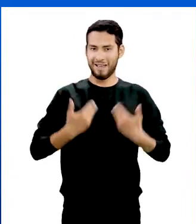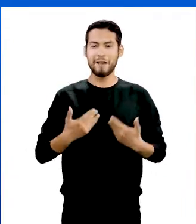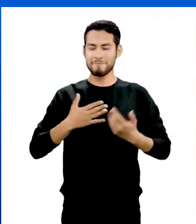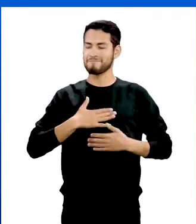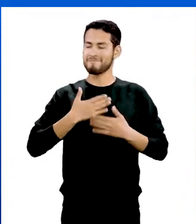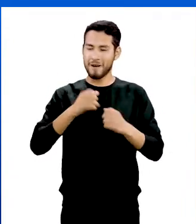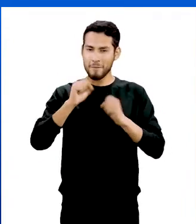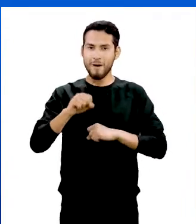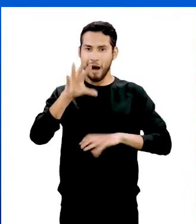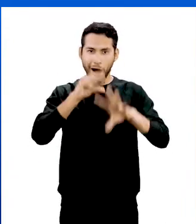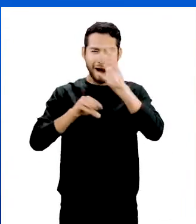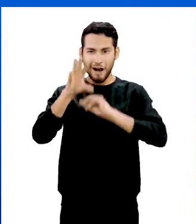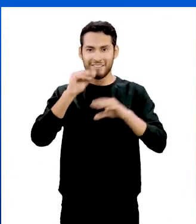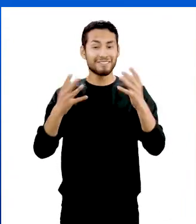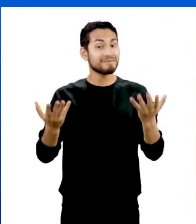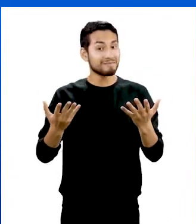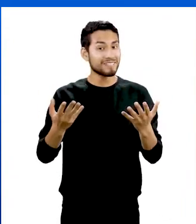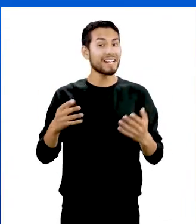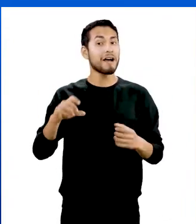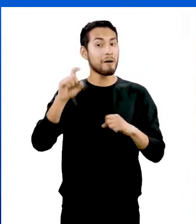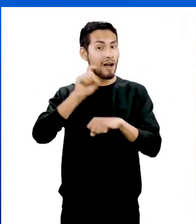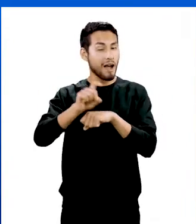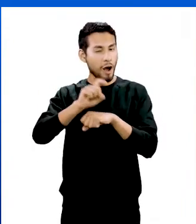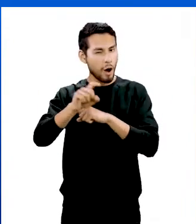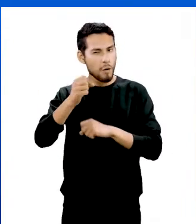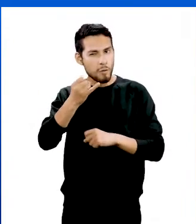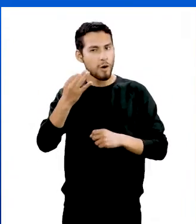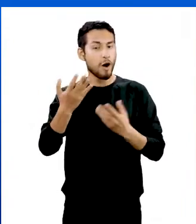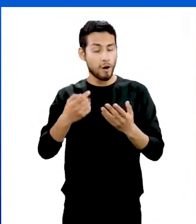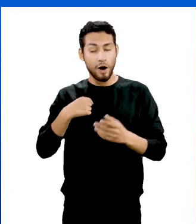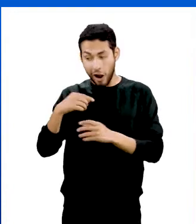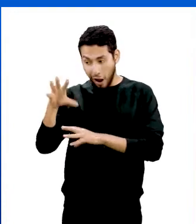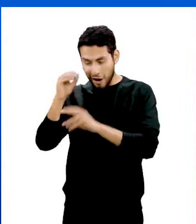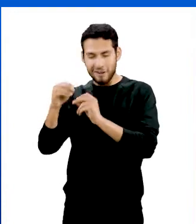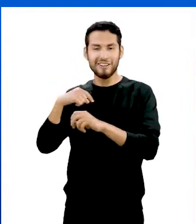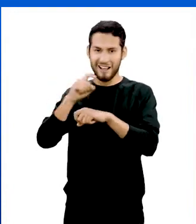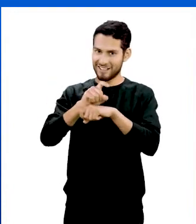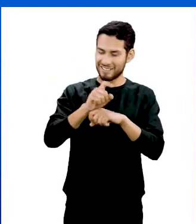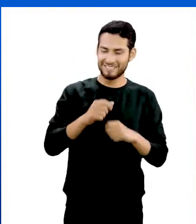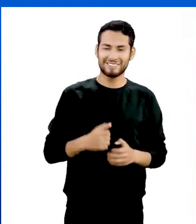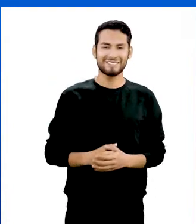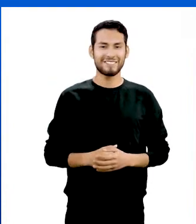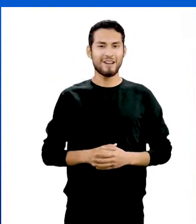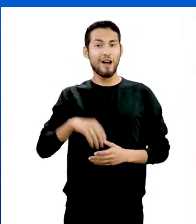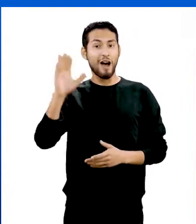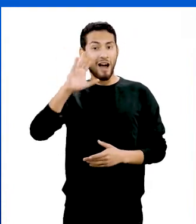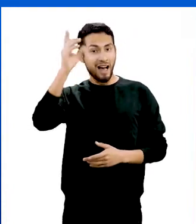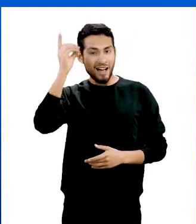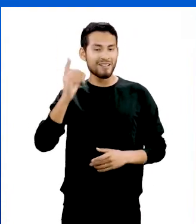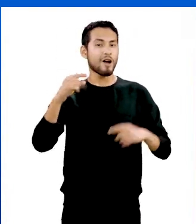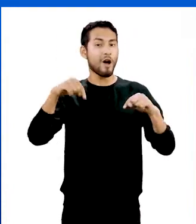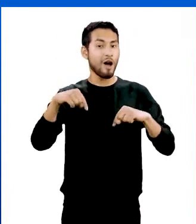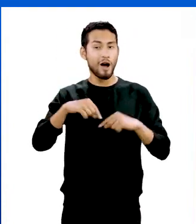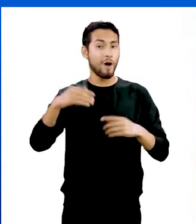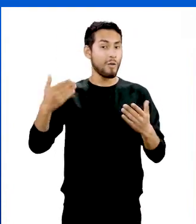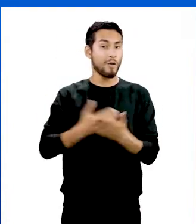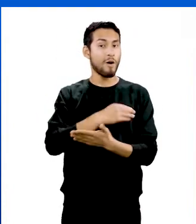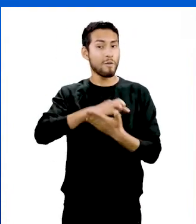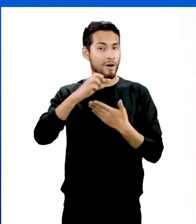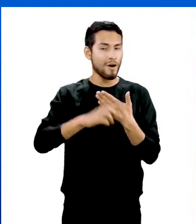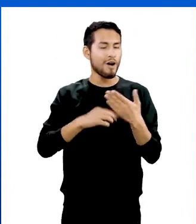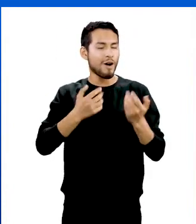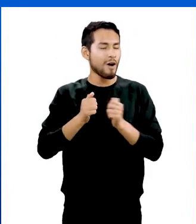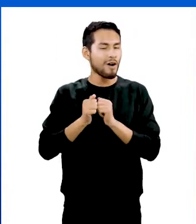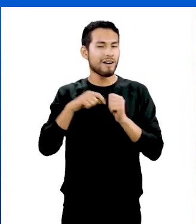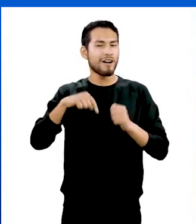dispuesta a seguir aprendiendo y obviamente a enseñarles algunas cositas que yo también sé. ¡Hola Dani! Arrancamos un nuevo programa